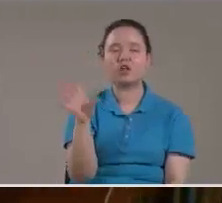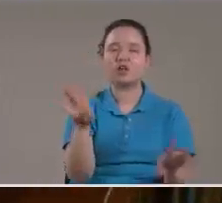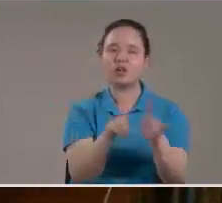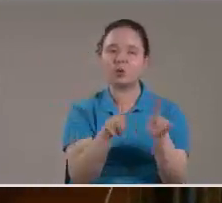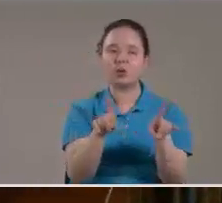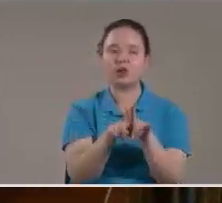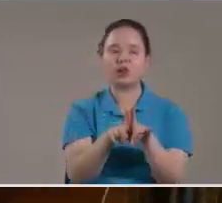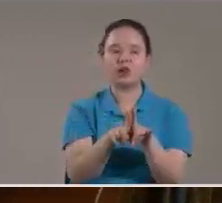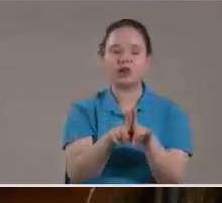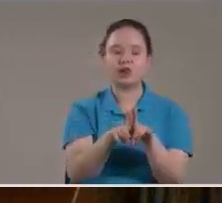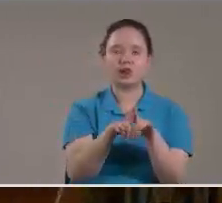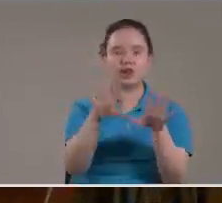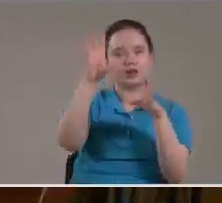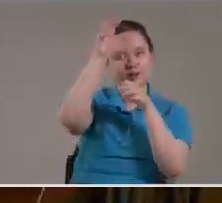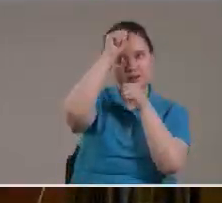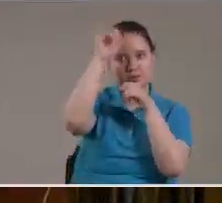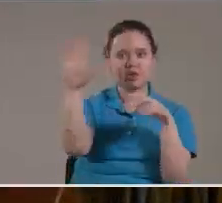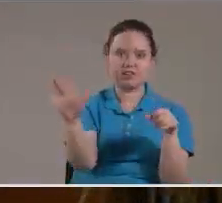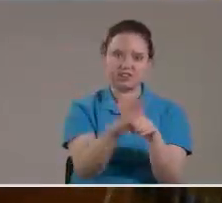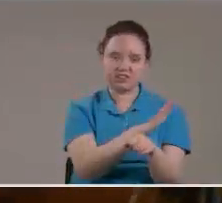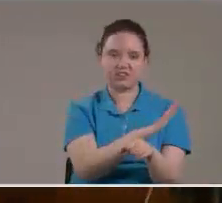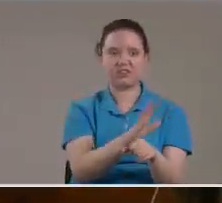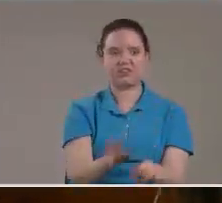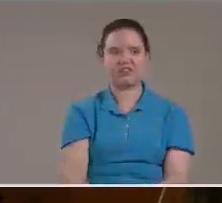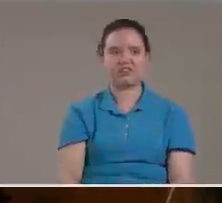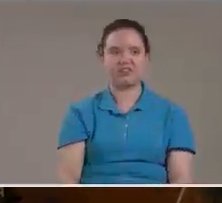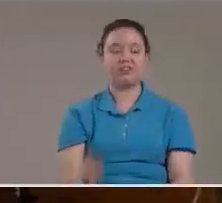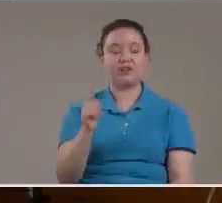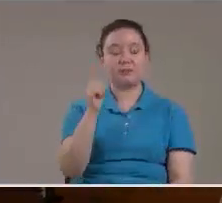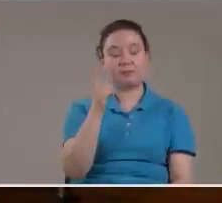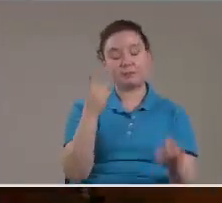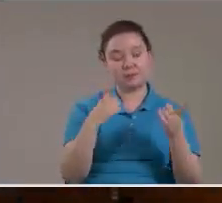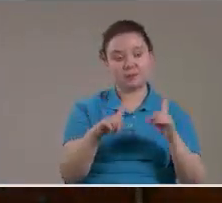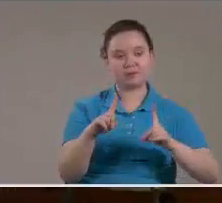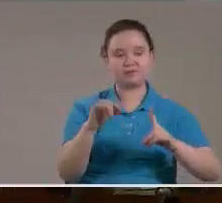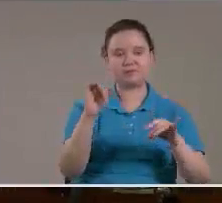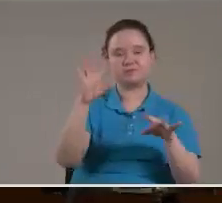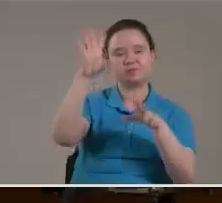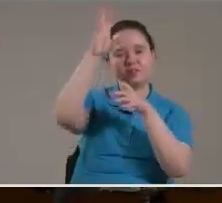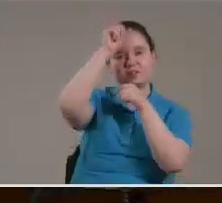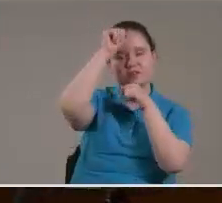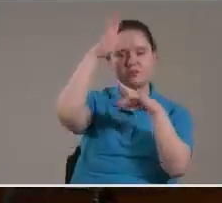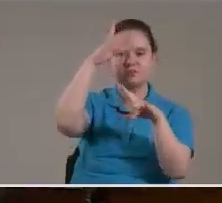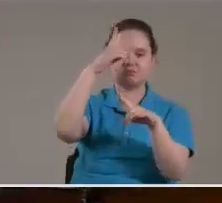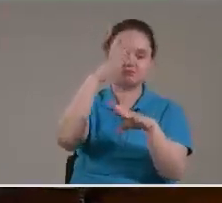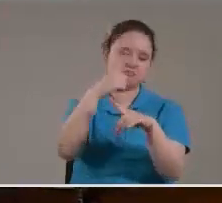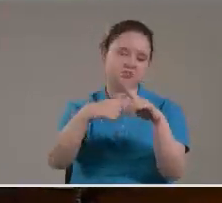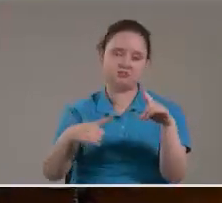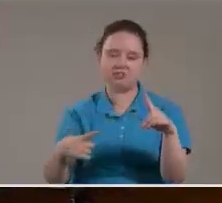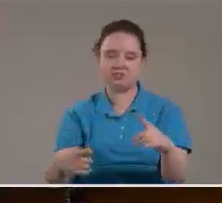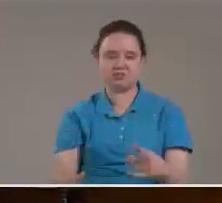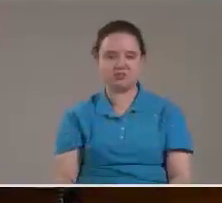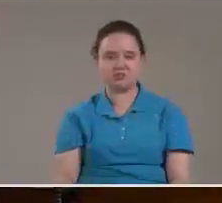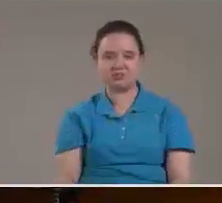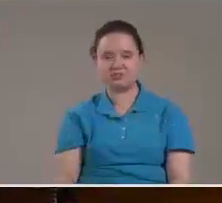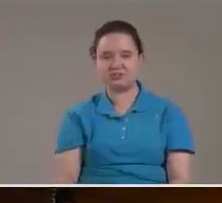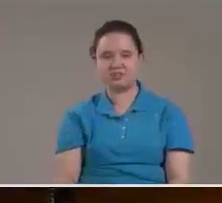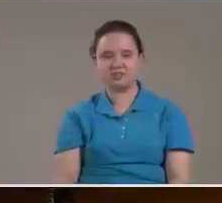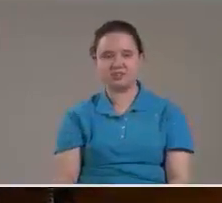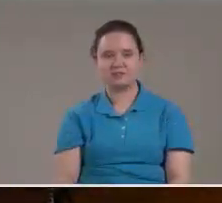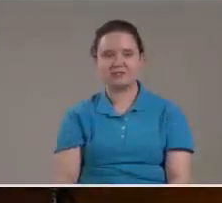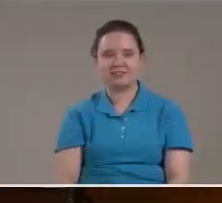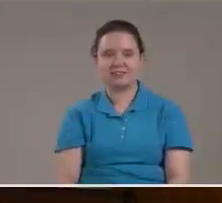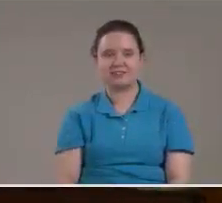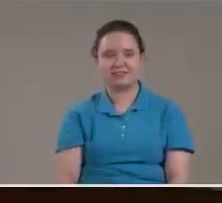llena Pero esta es la luz del Islam Es la luna que no está llena